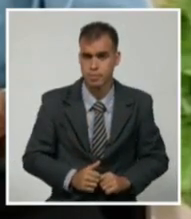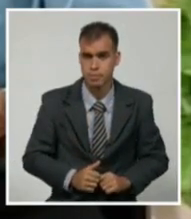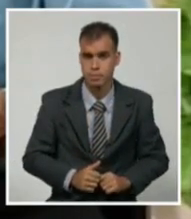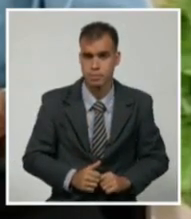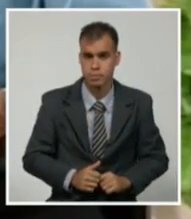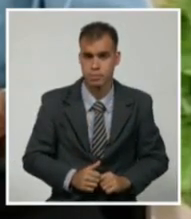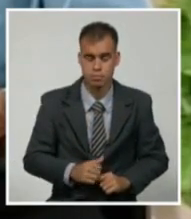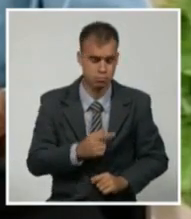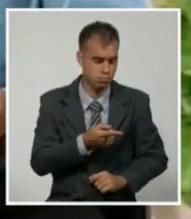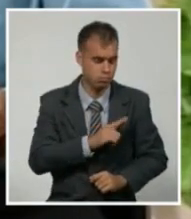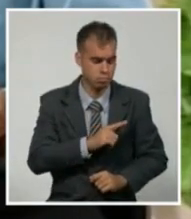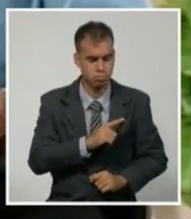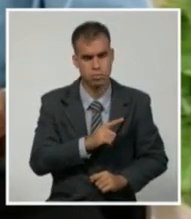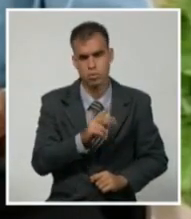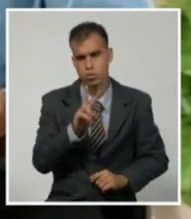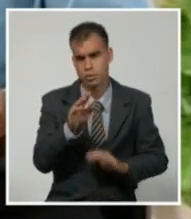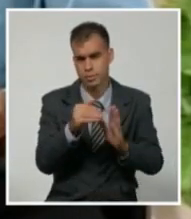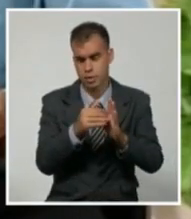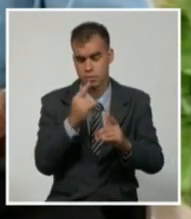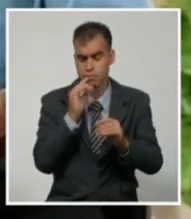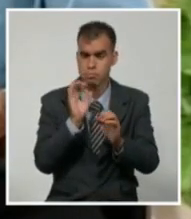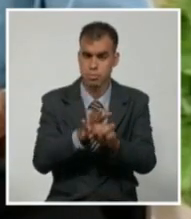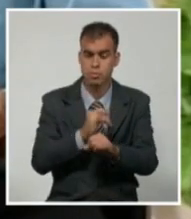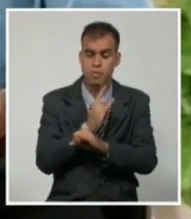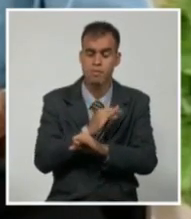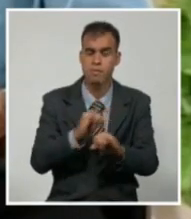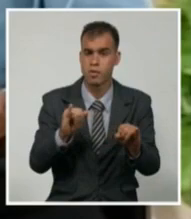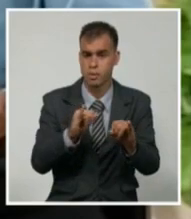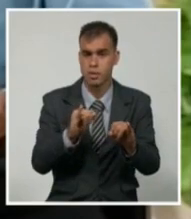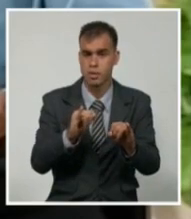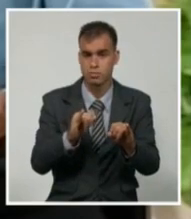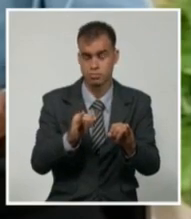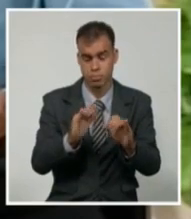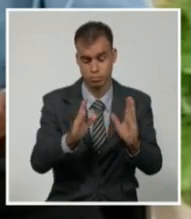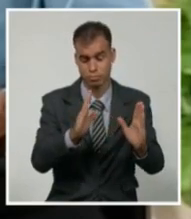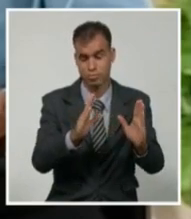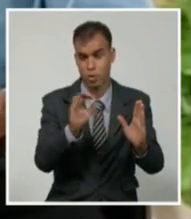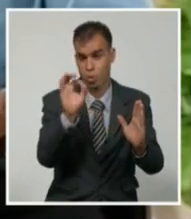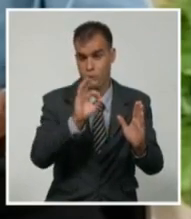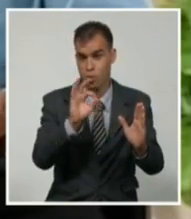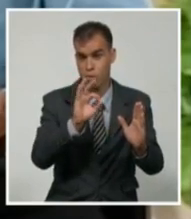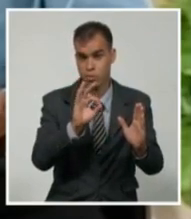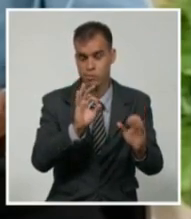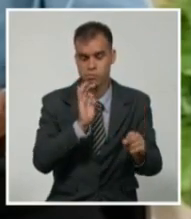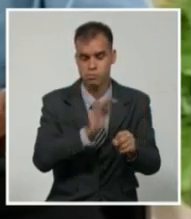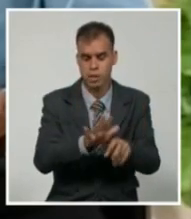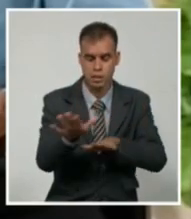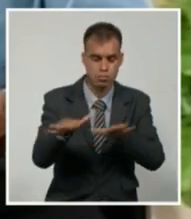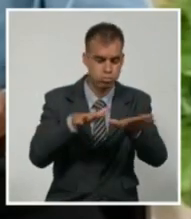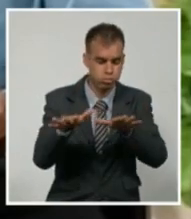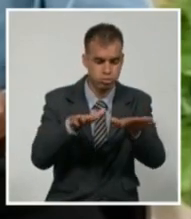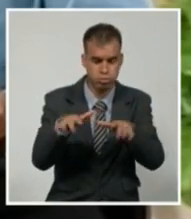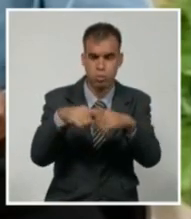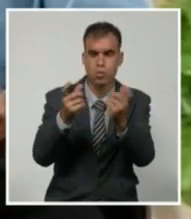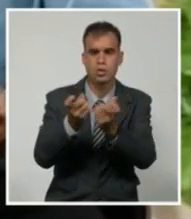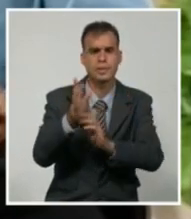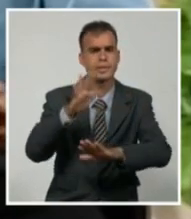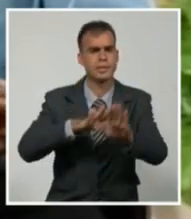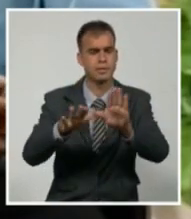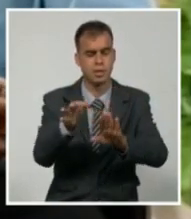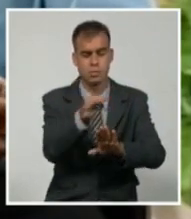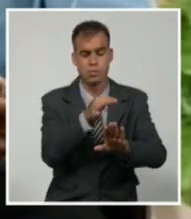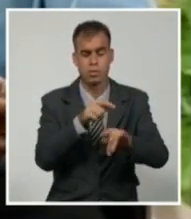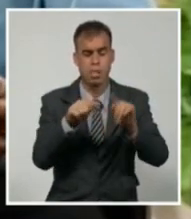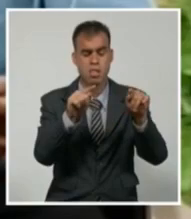filo de las 2 de la tarde se decretó la fase informativa para el territorio oriental, comenzaron a activarse los consejos de defensa municipales